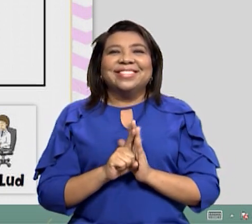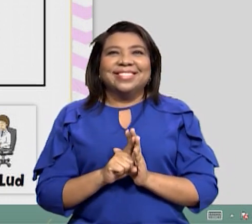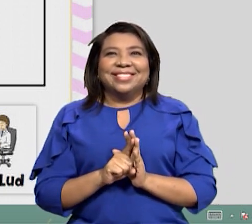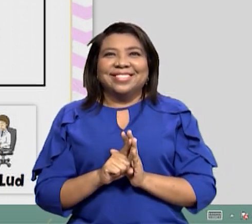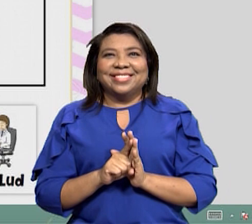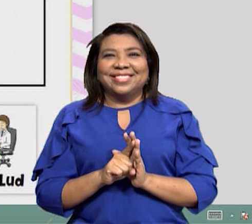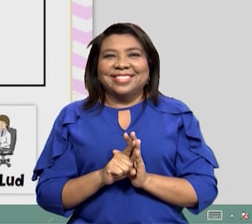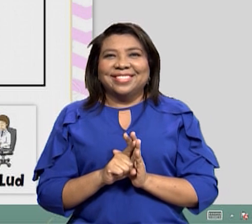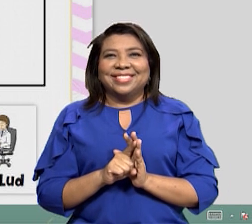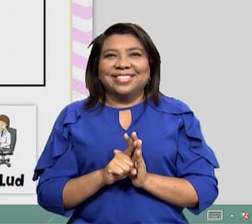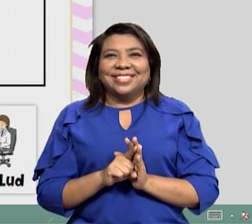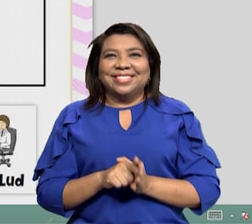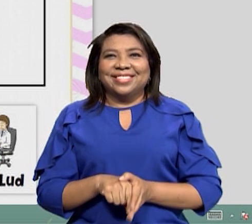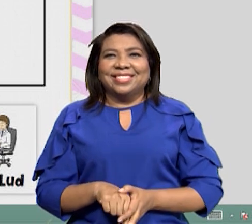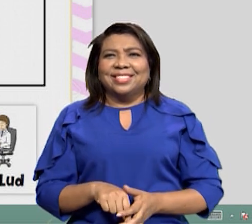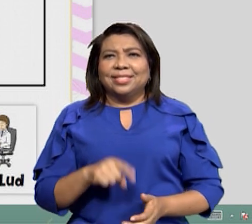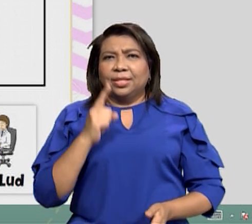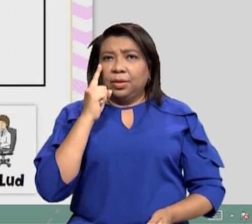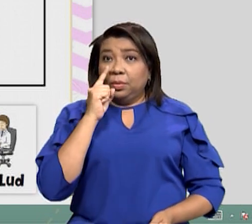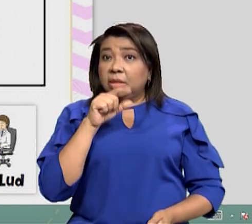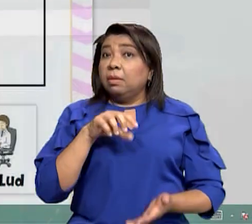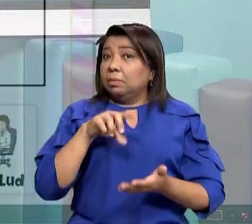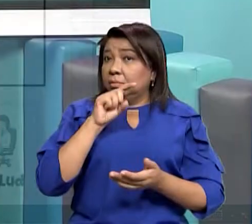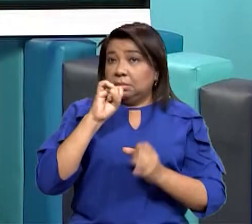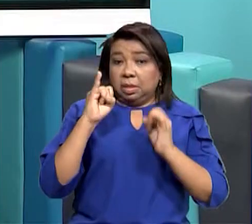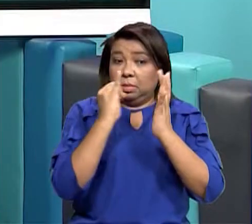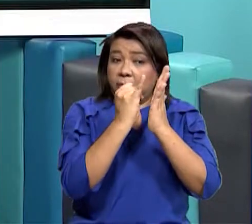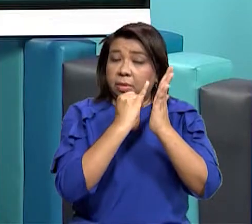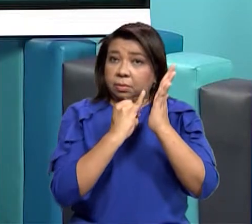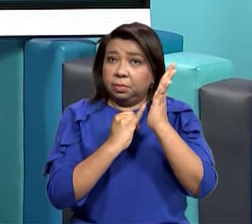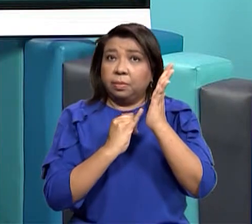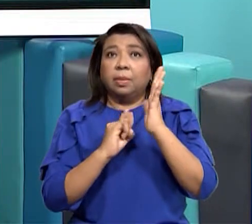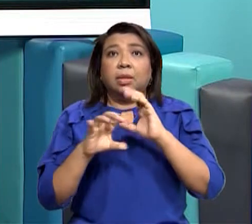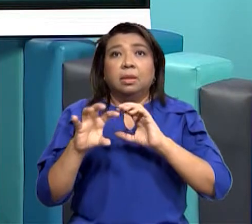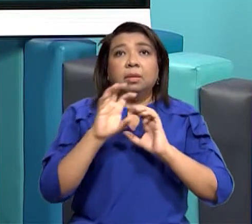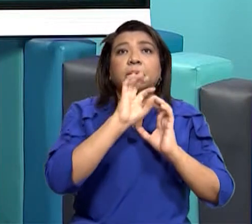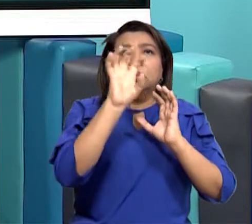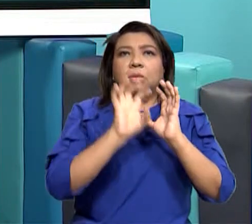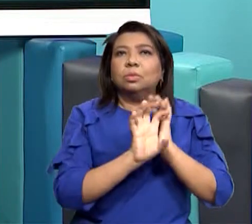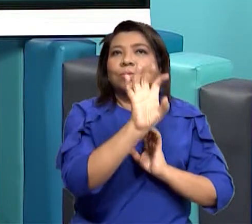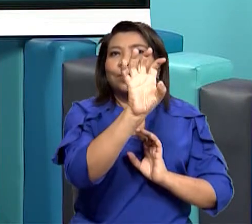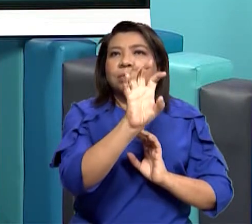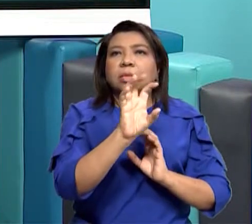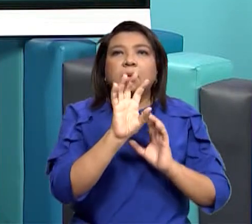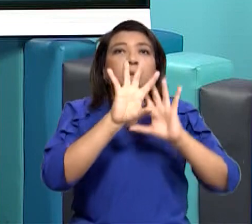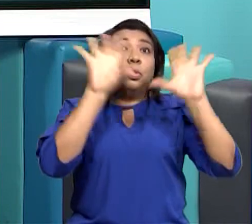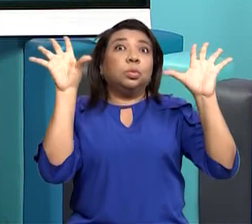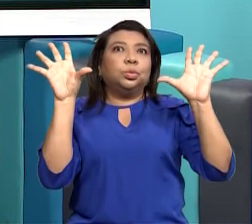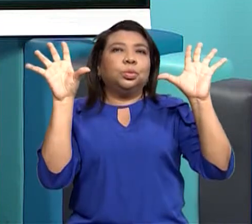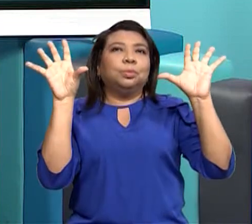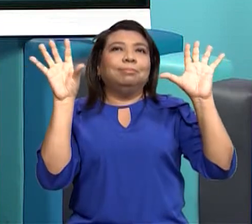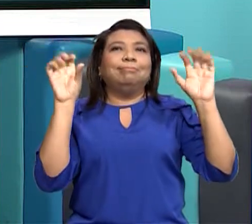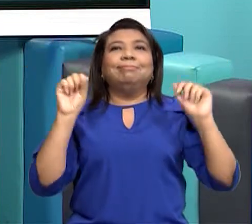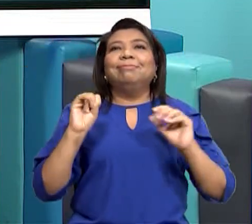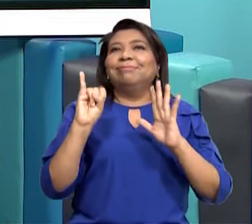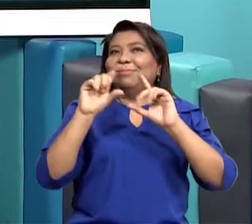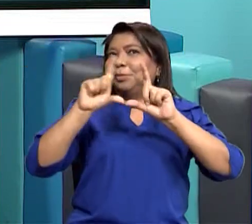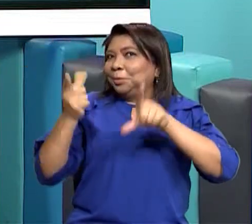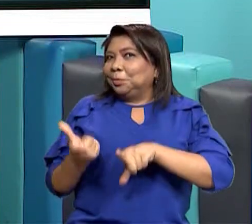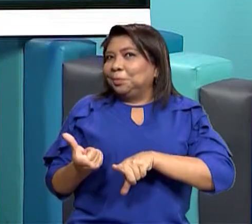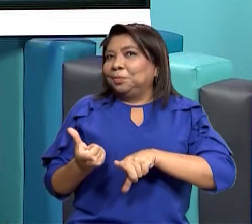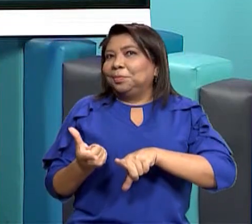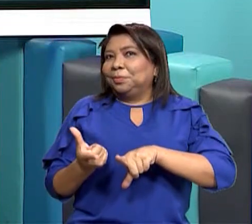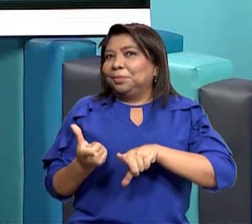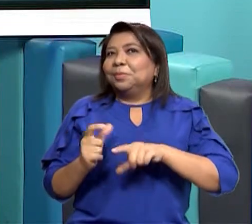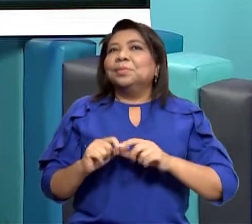imagen Y cuando veas que ella como que se queda quietecita La podemos soltar A ver, vamos a ver otra